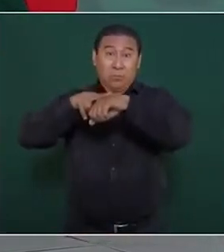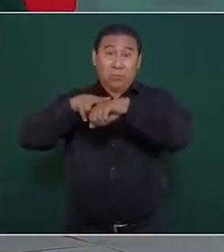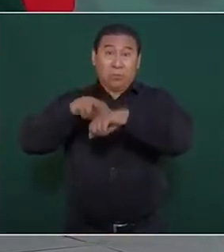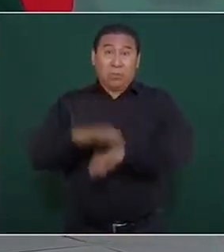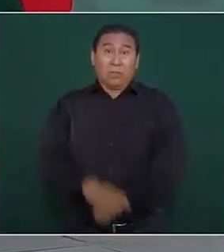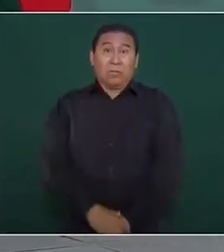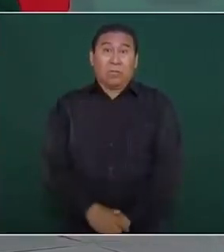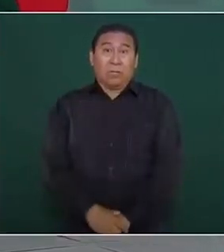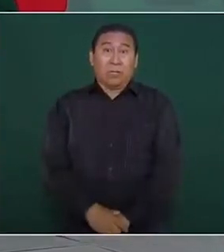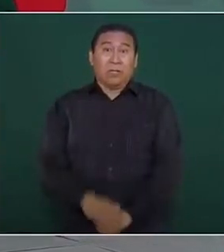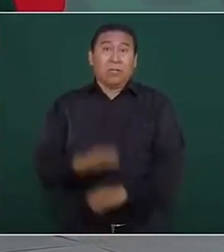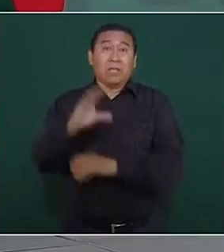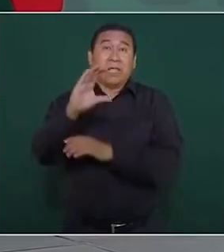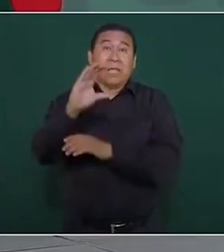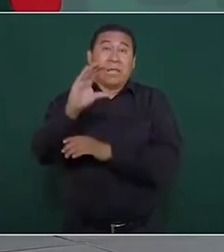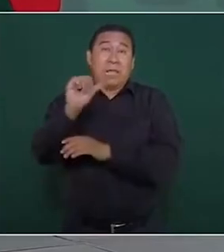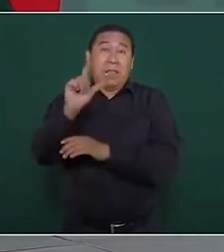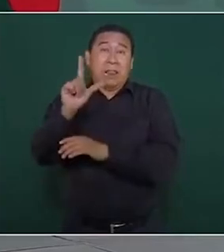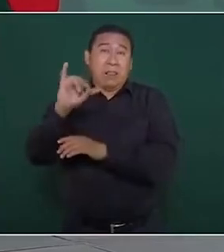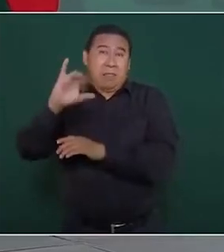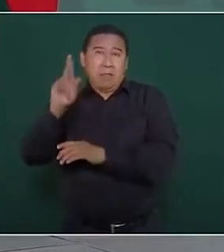lo de Calica, por ejemplo,